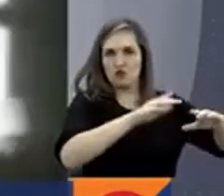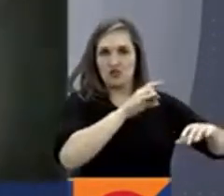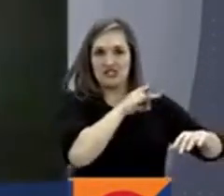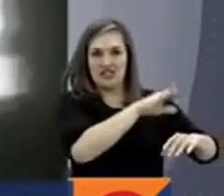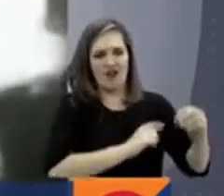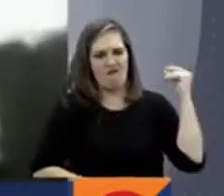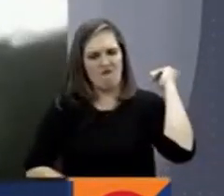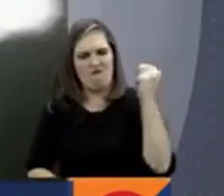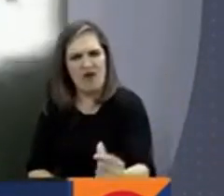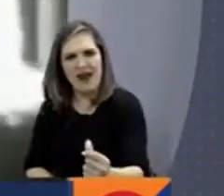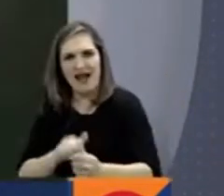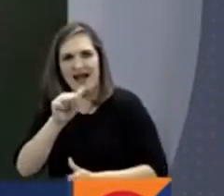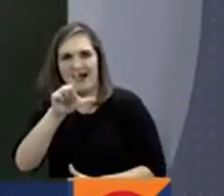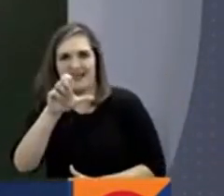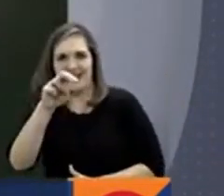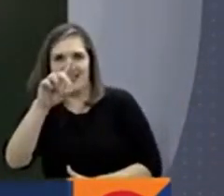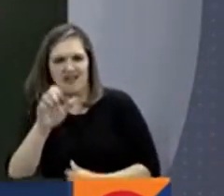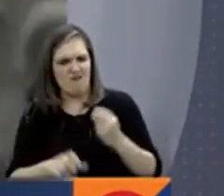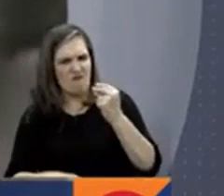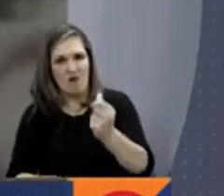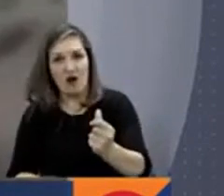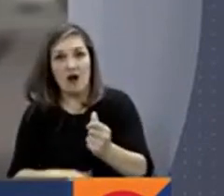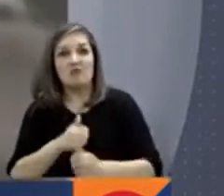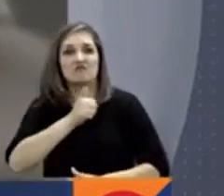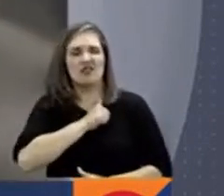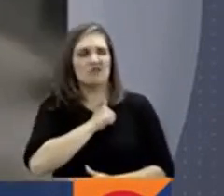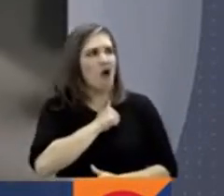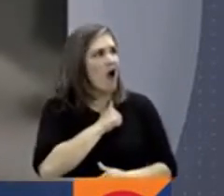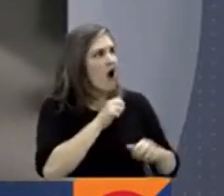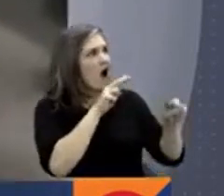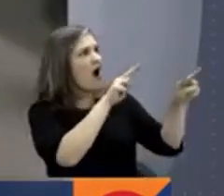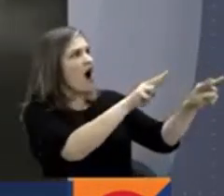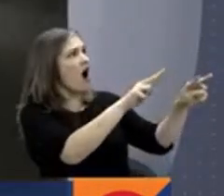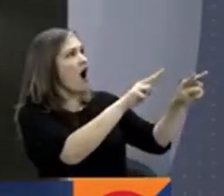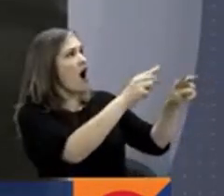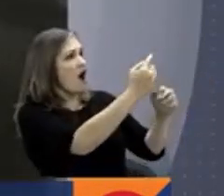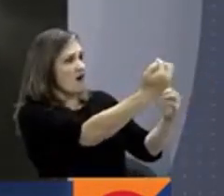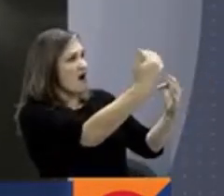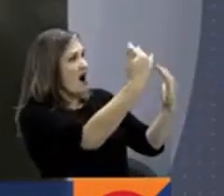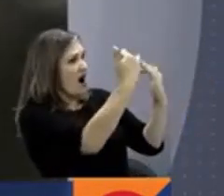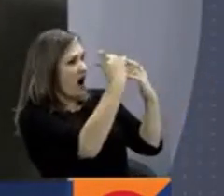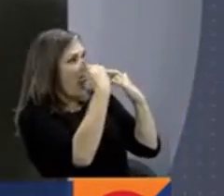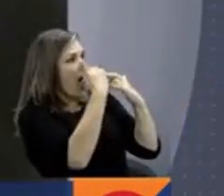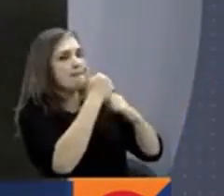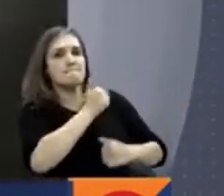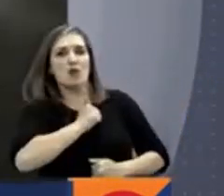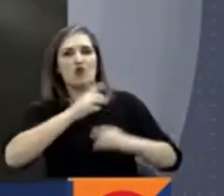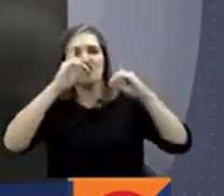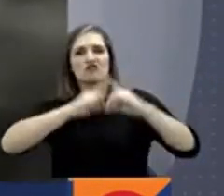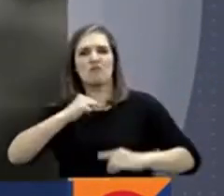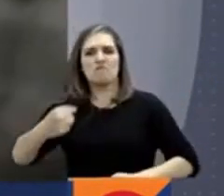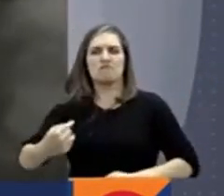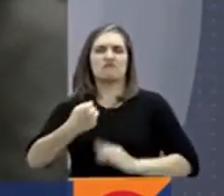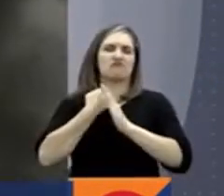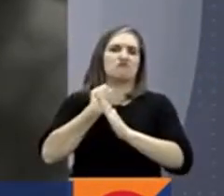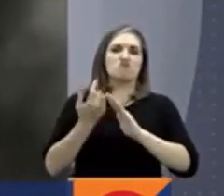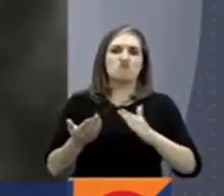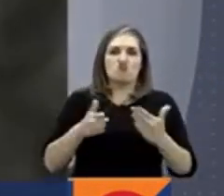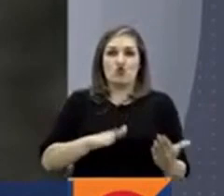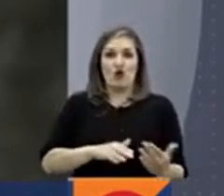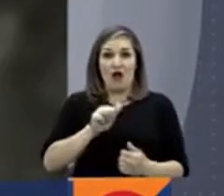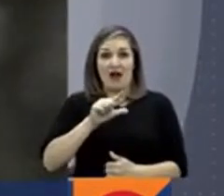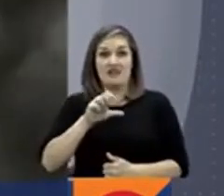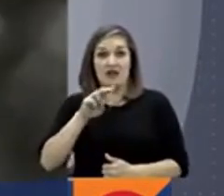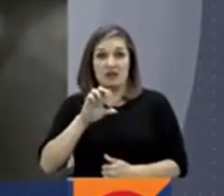Allende y a todos los suyos, de hecho Allende se suicidó cuando el ejército comenzó a entrar a la fuerza en su casa. A los 12